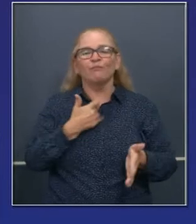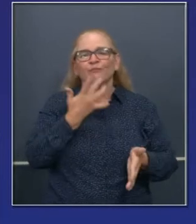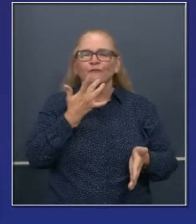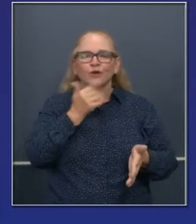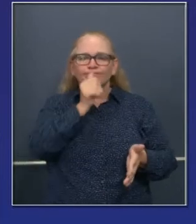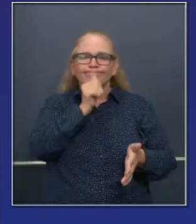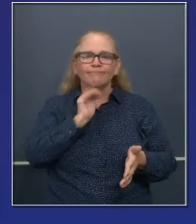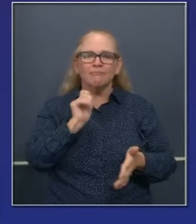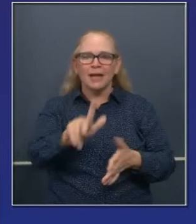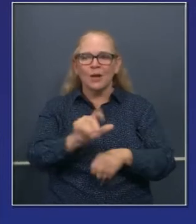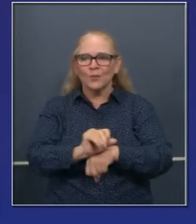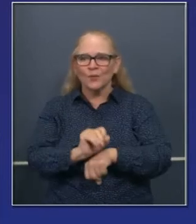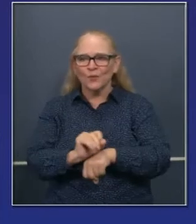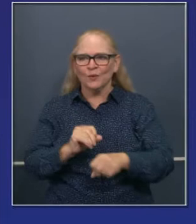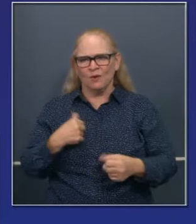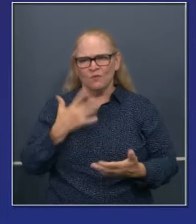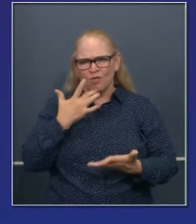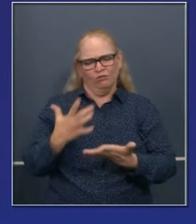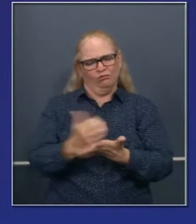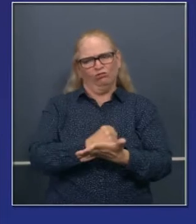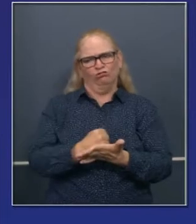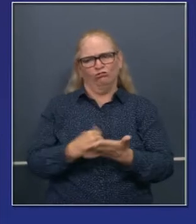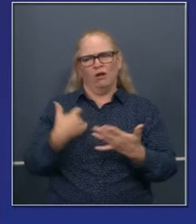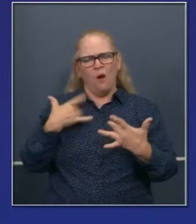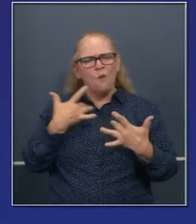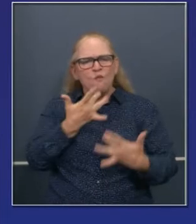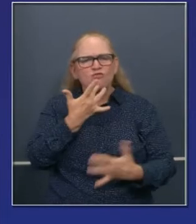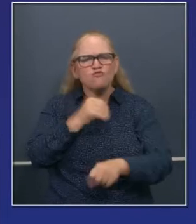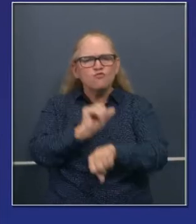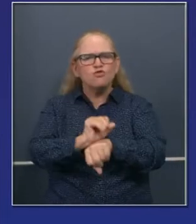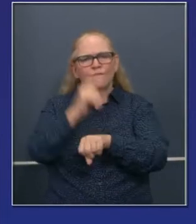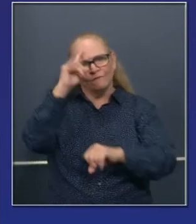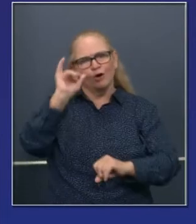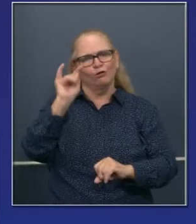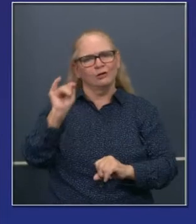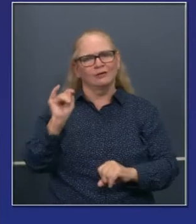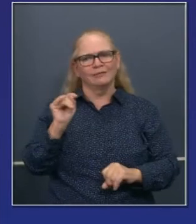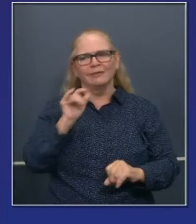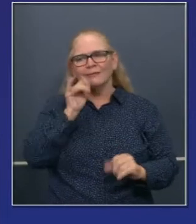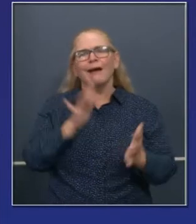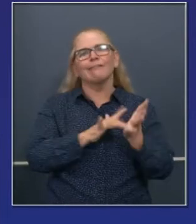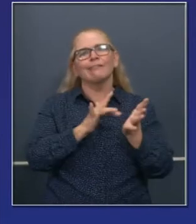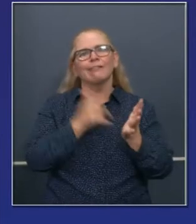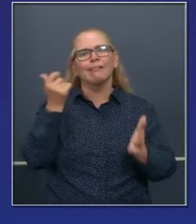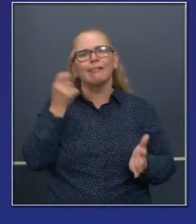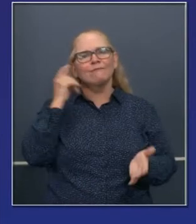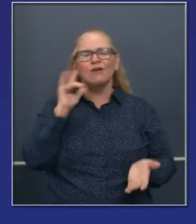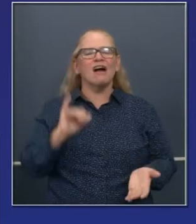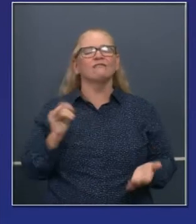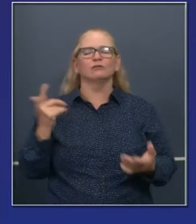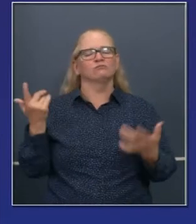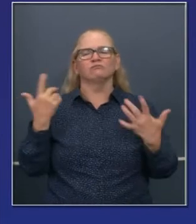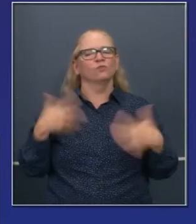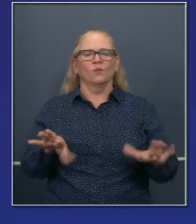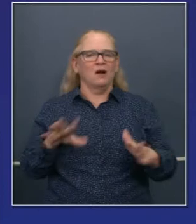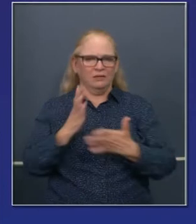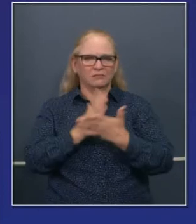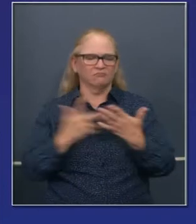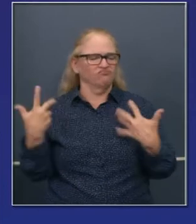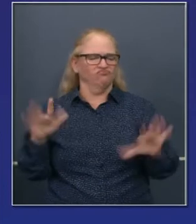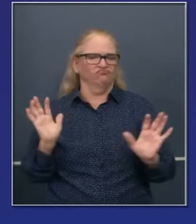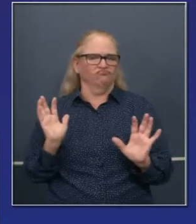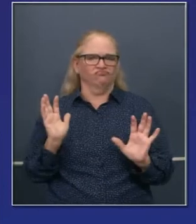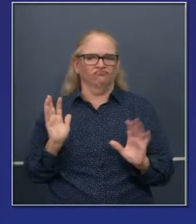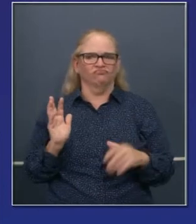a los ojos y decirles que yo me gané estos dólares y fue algo profundo que me conmovió. Creo que fue